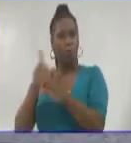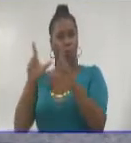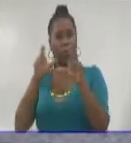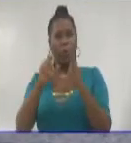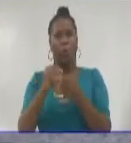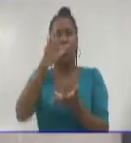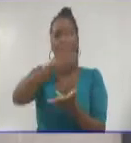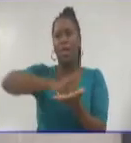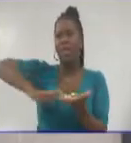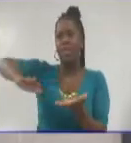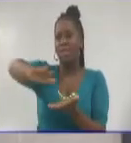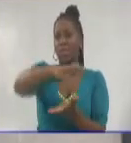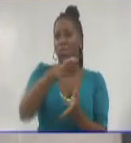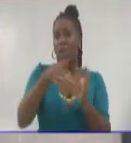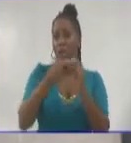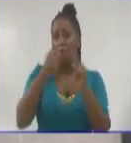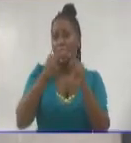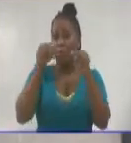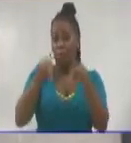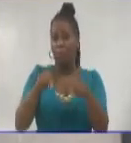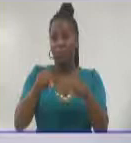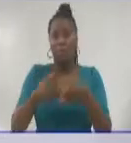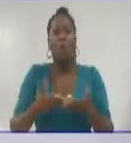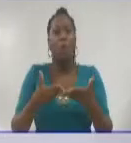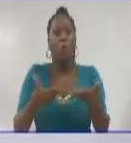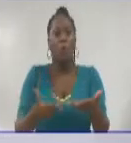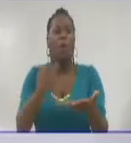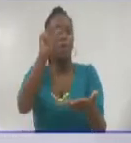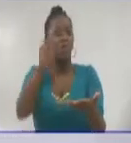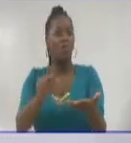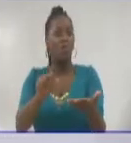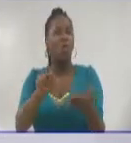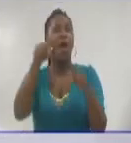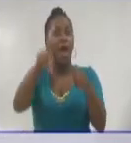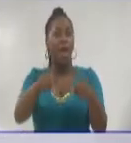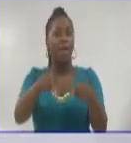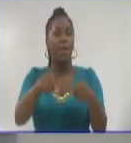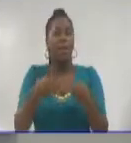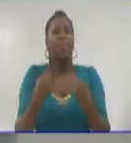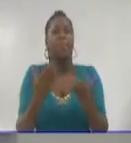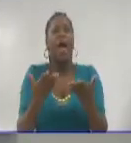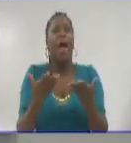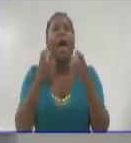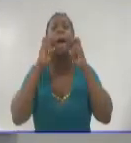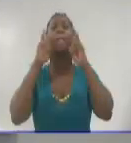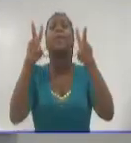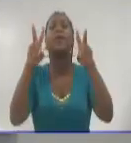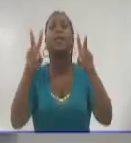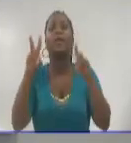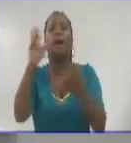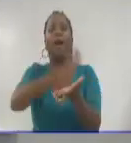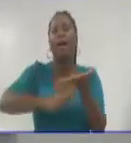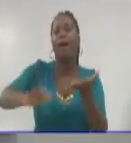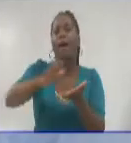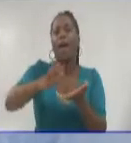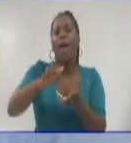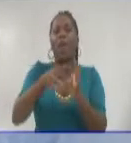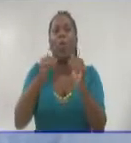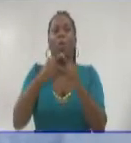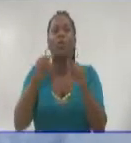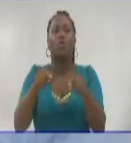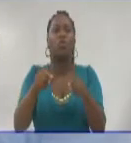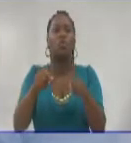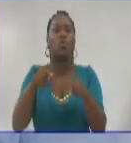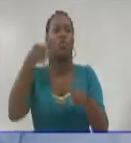guantanamera. De alguna manera es un homenaje a la gente que construye la ciudad, que arma un